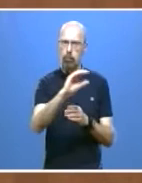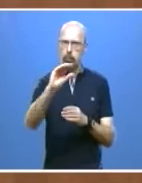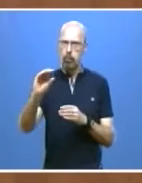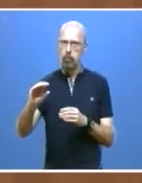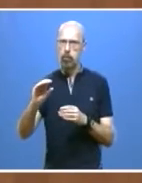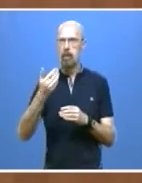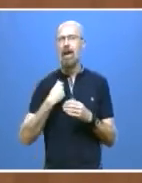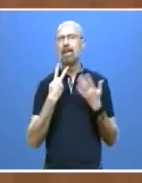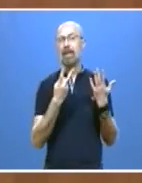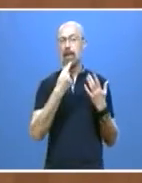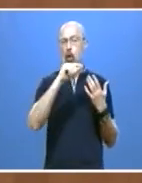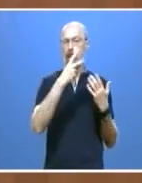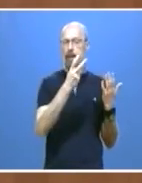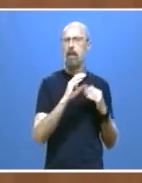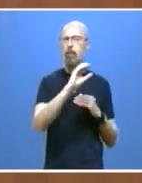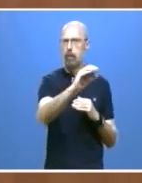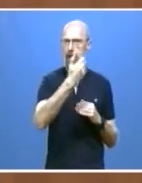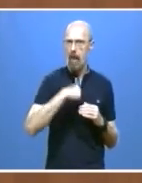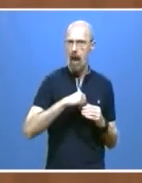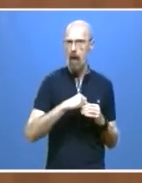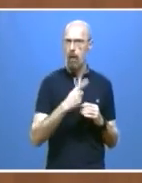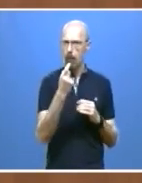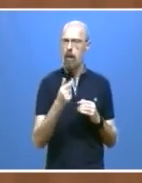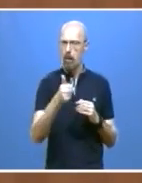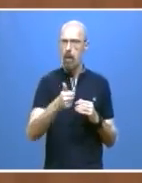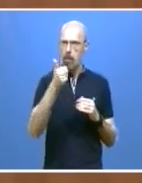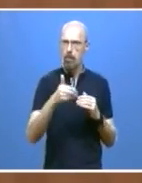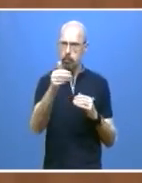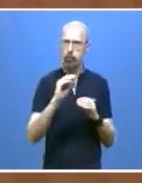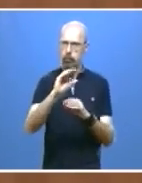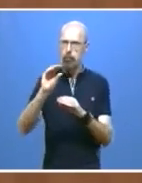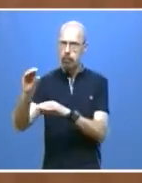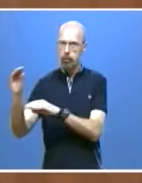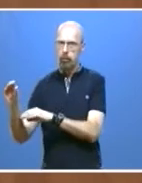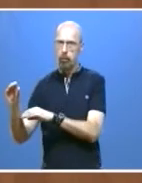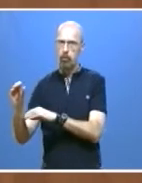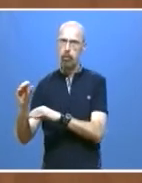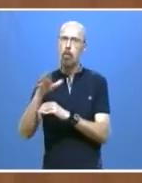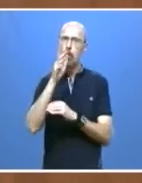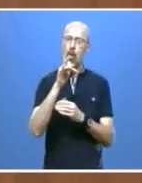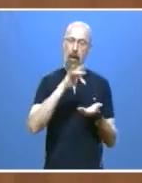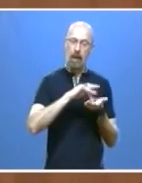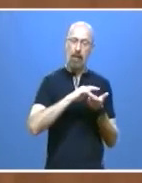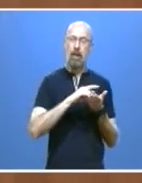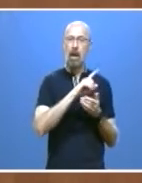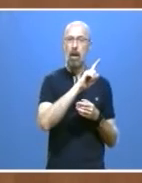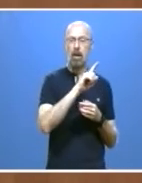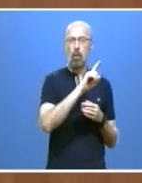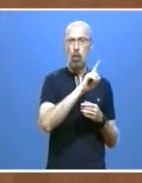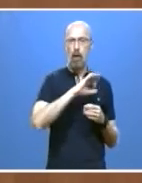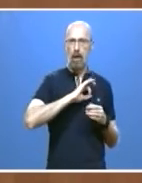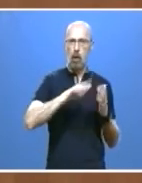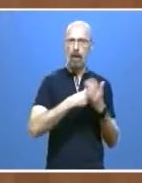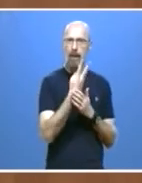7,7 para cubrir el déficit de 1 de enero a 30 de mayo de este año. Y es el momento de